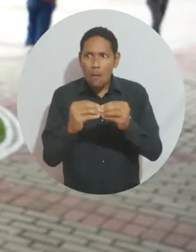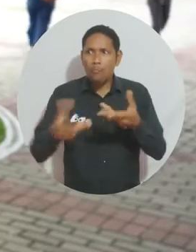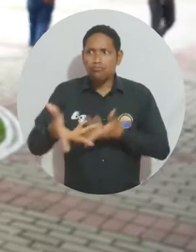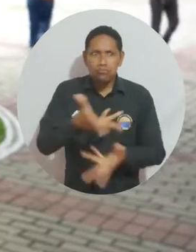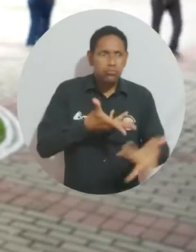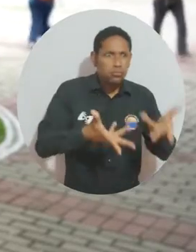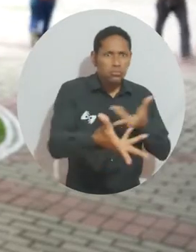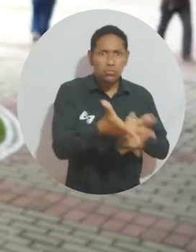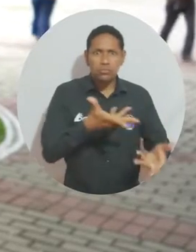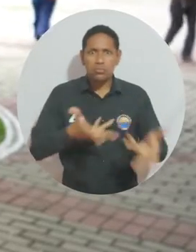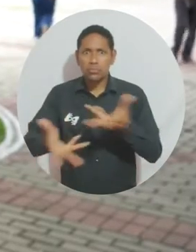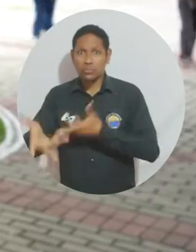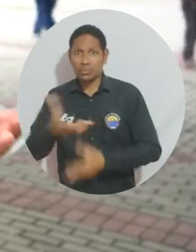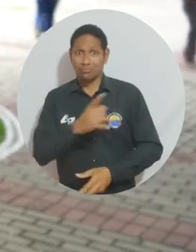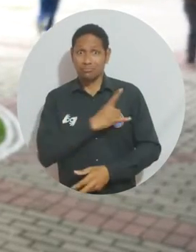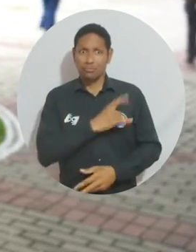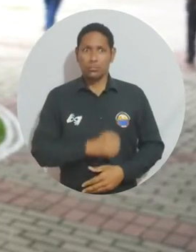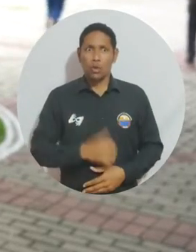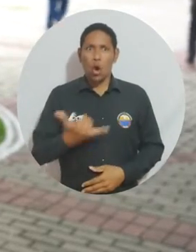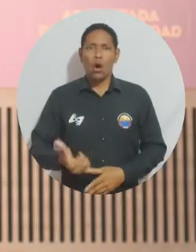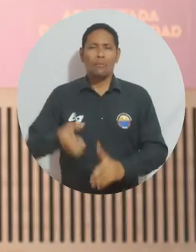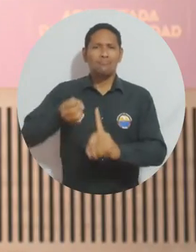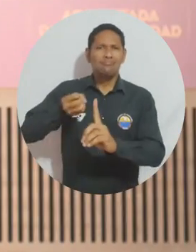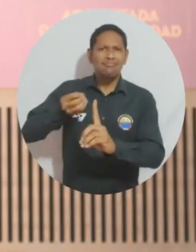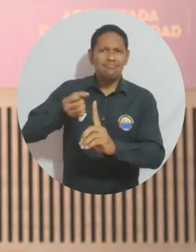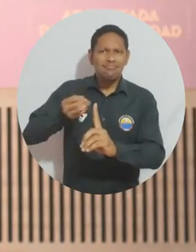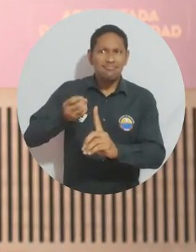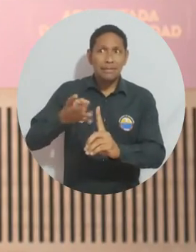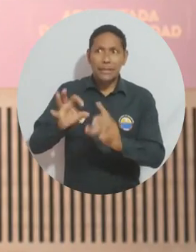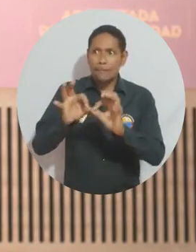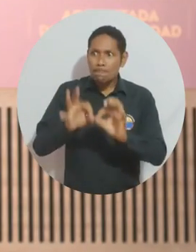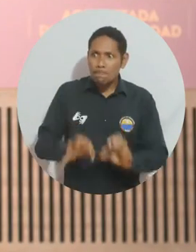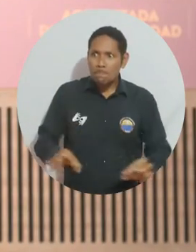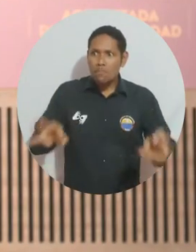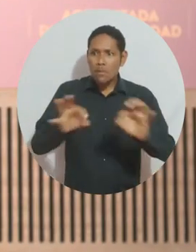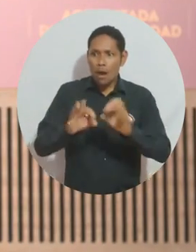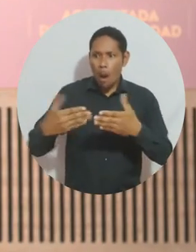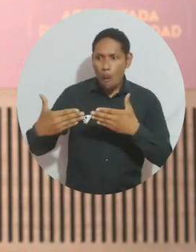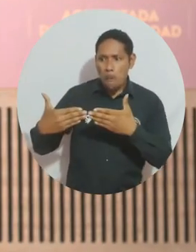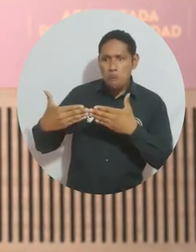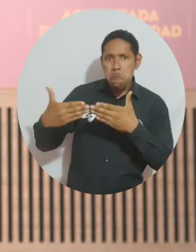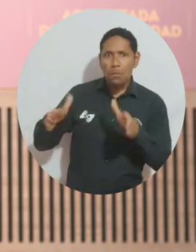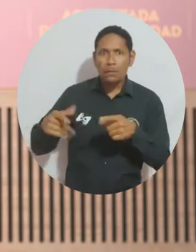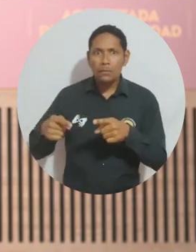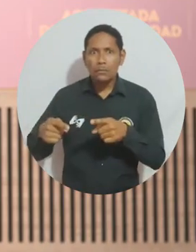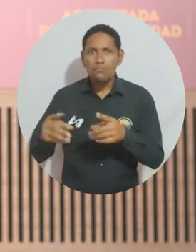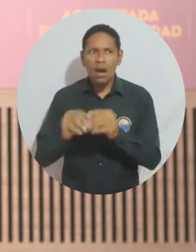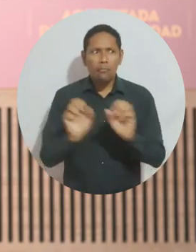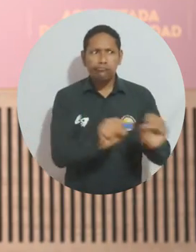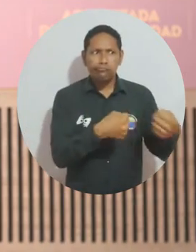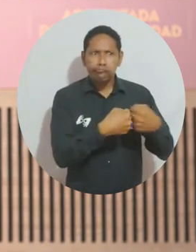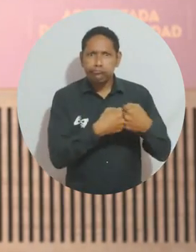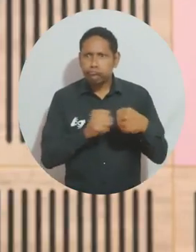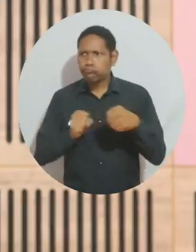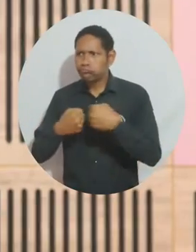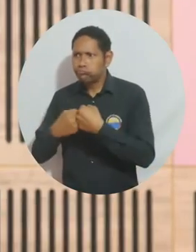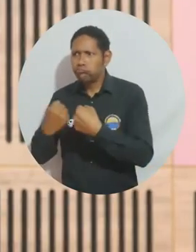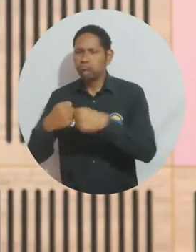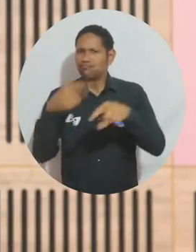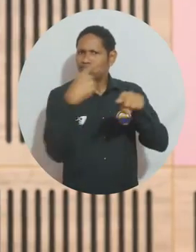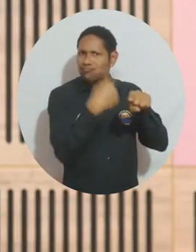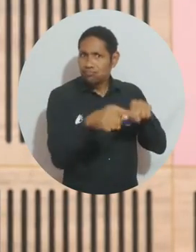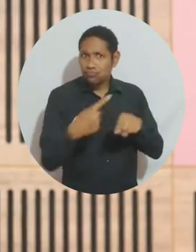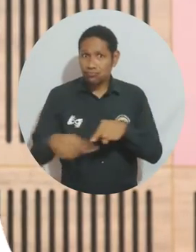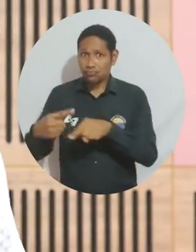haya una mejor relación con la universidad. El conversatorio de hoy es el inicio, es el abre boca de la